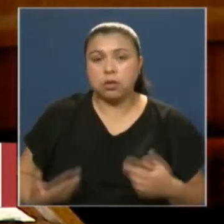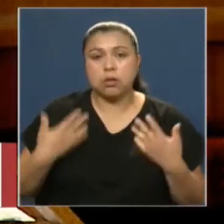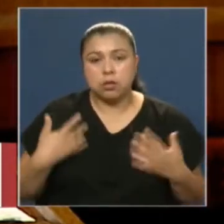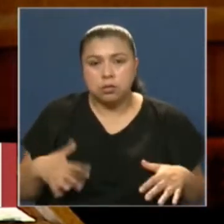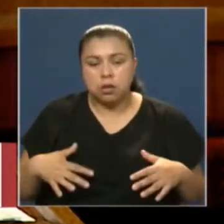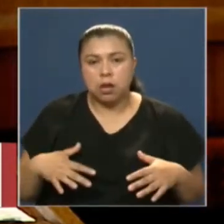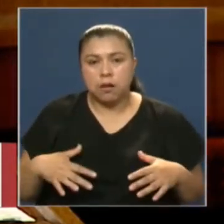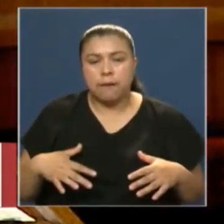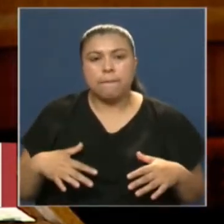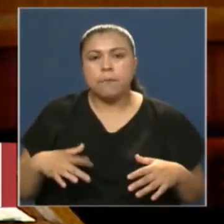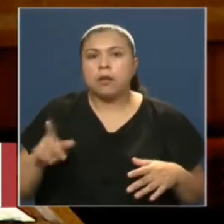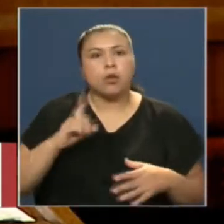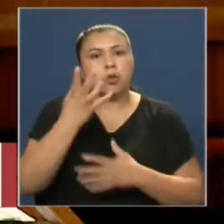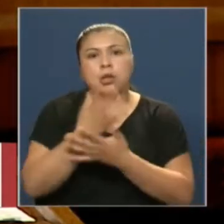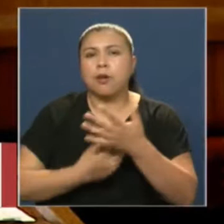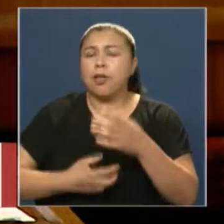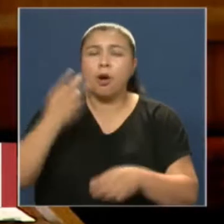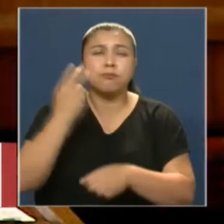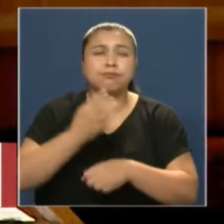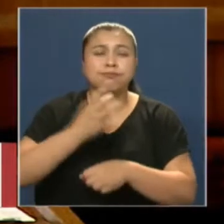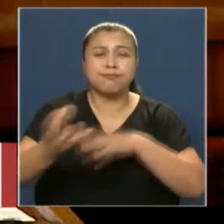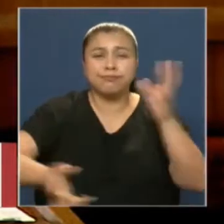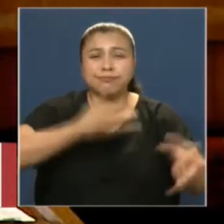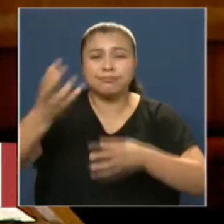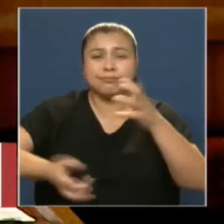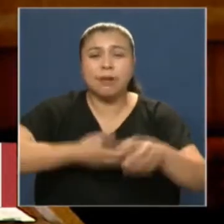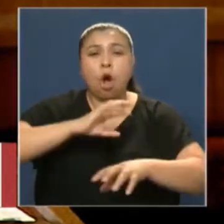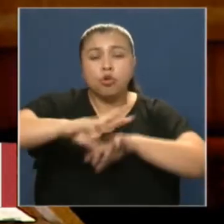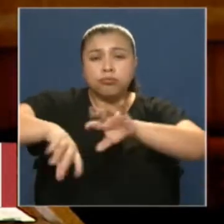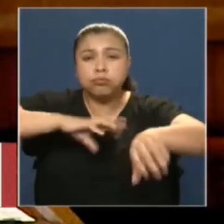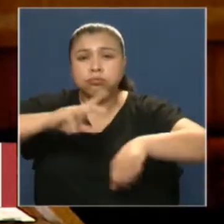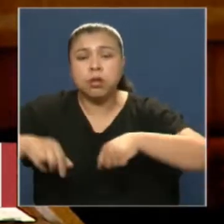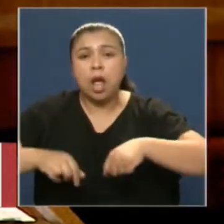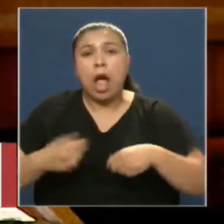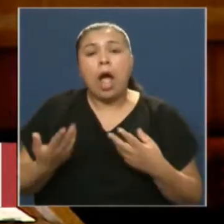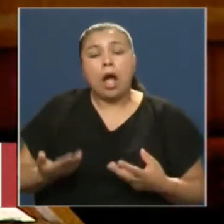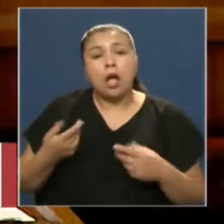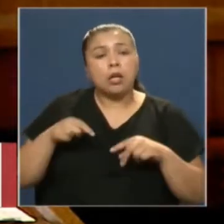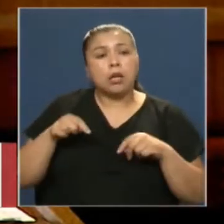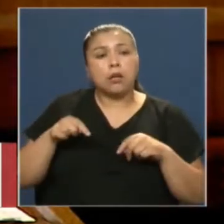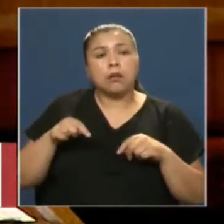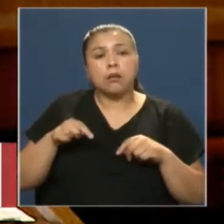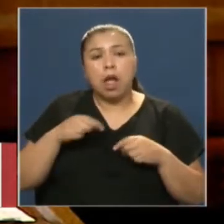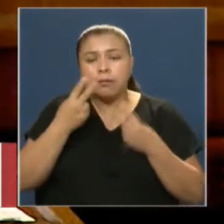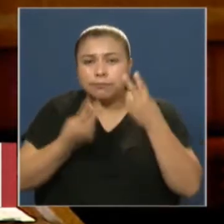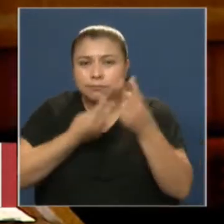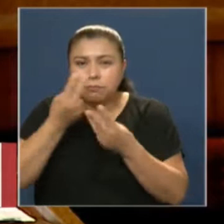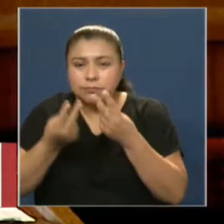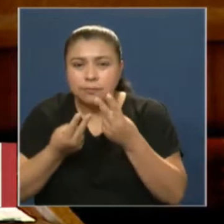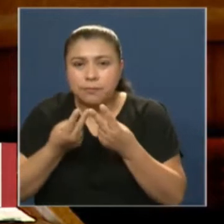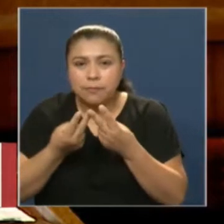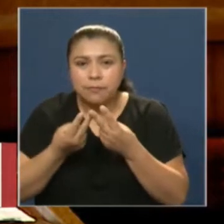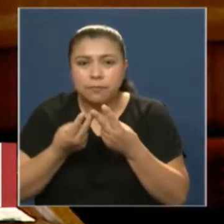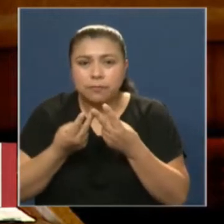estos actos no se han detenido me parece que no es pertinente sentarse a analizar la causa de este fenómeno social sino que